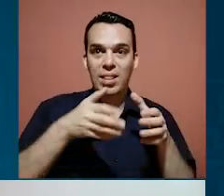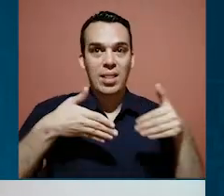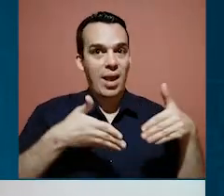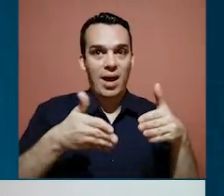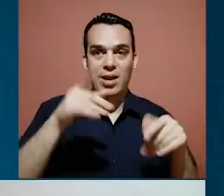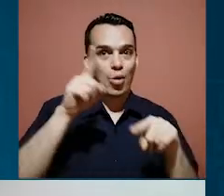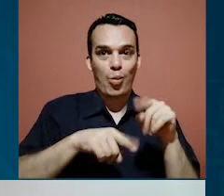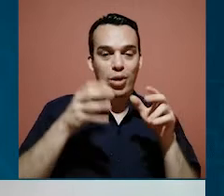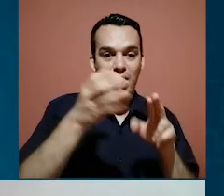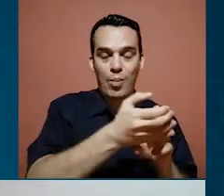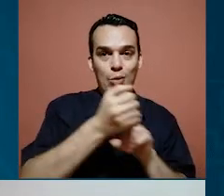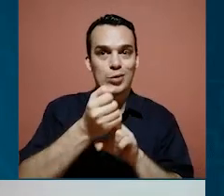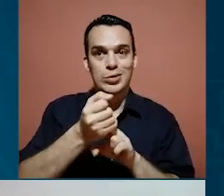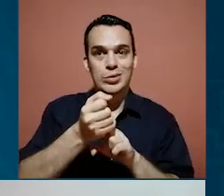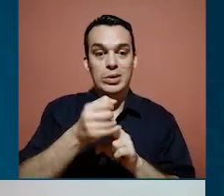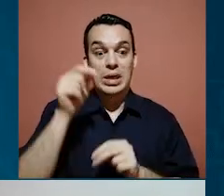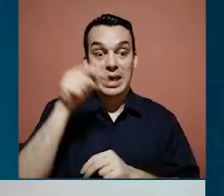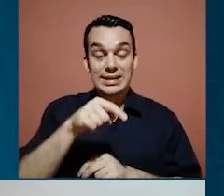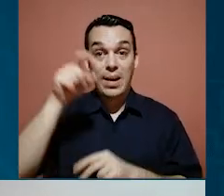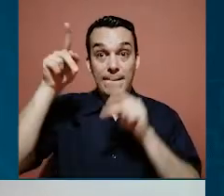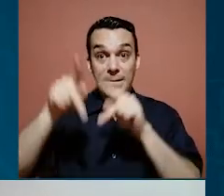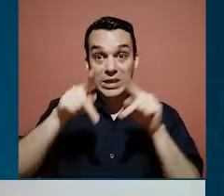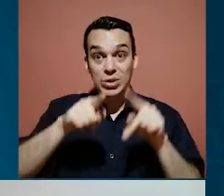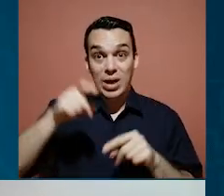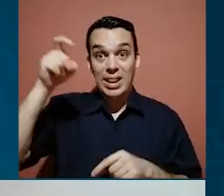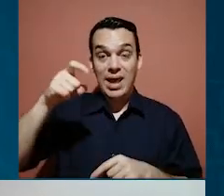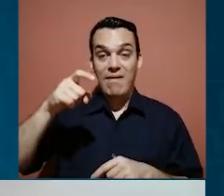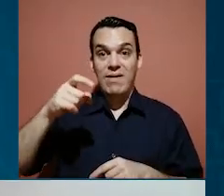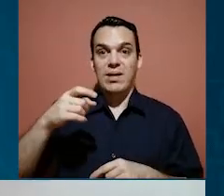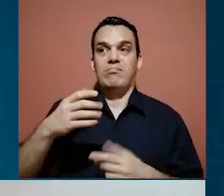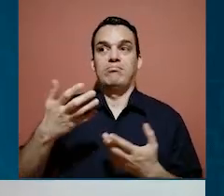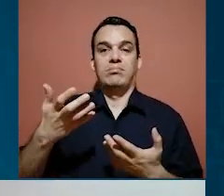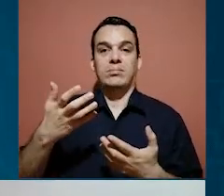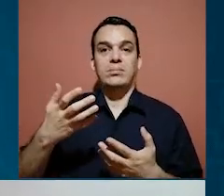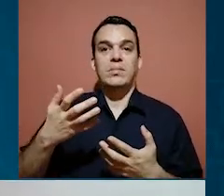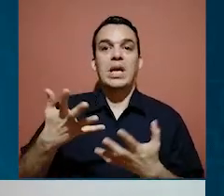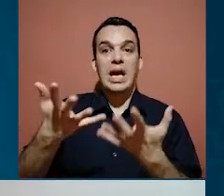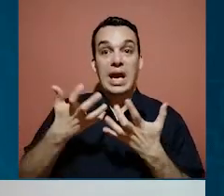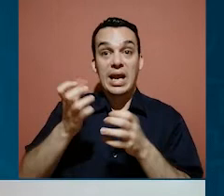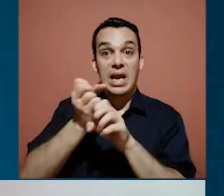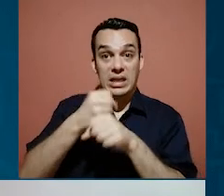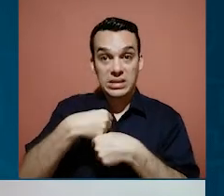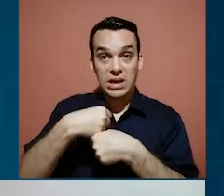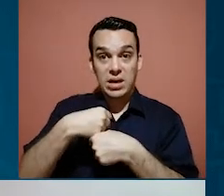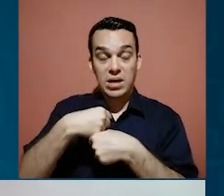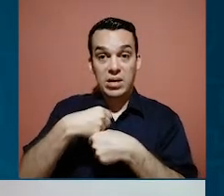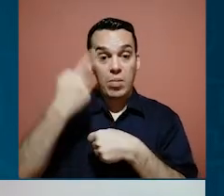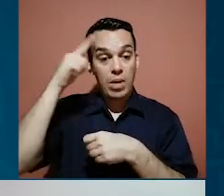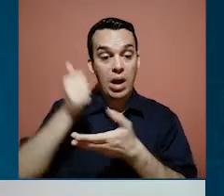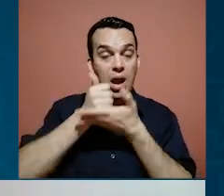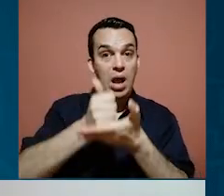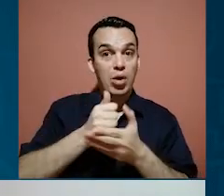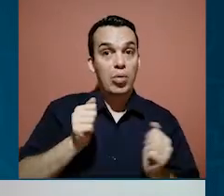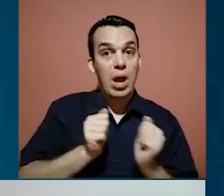la calle, ¿verdad? Que esta persona quiere o debe tener la necesidad de la ayuda que le podamos brindar para hacerlo